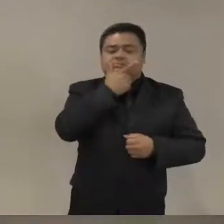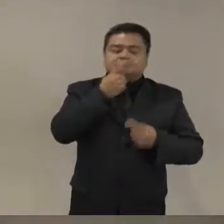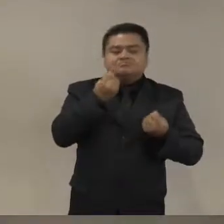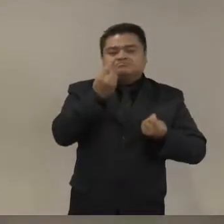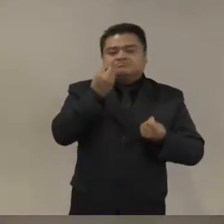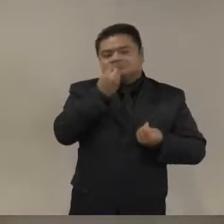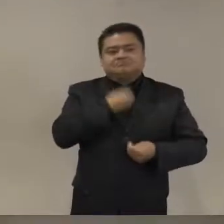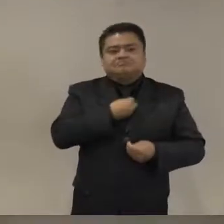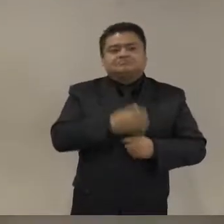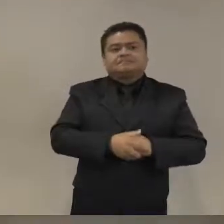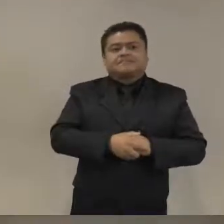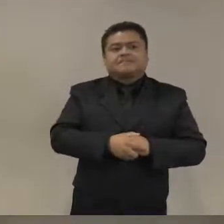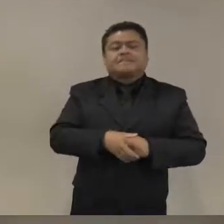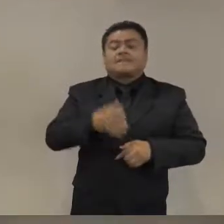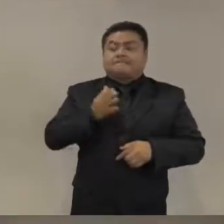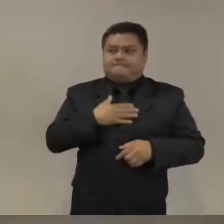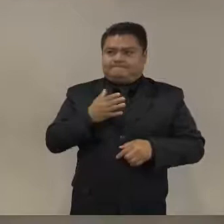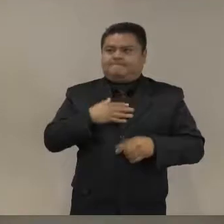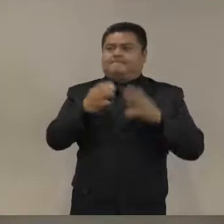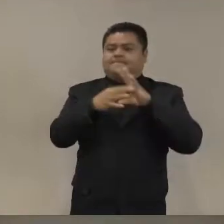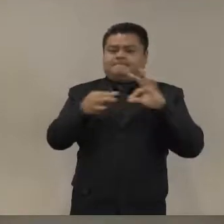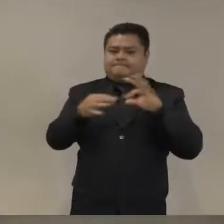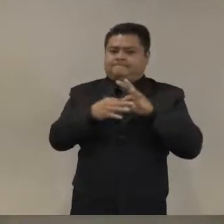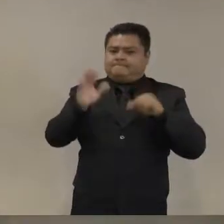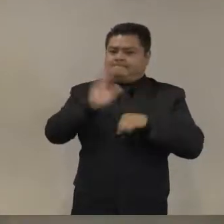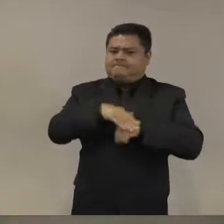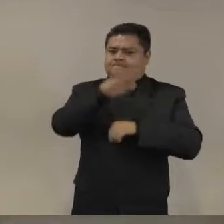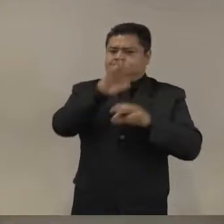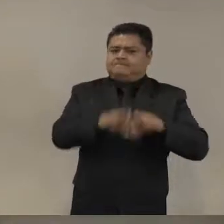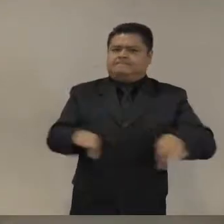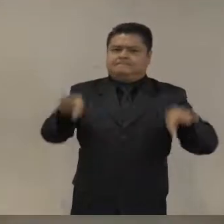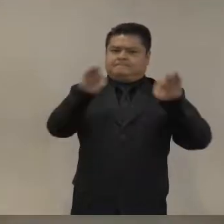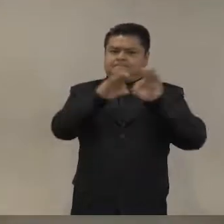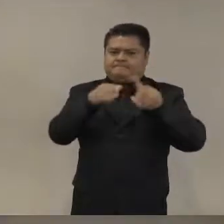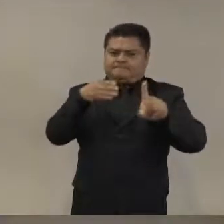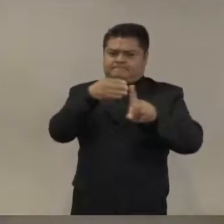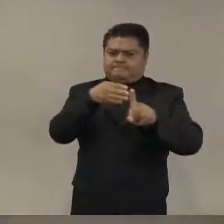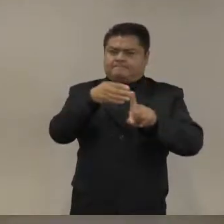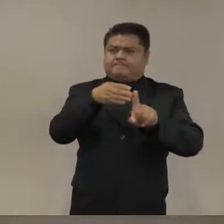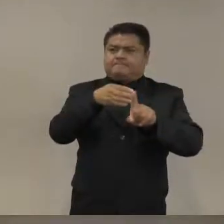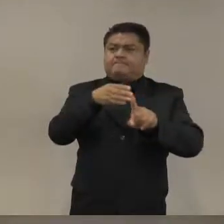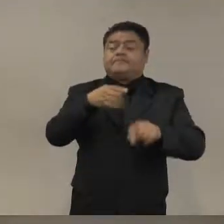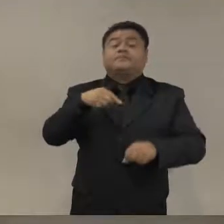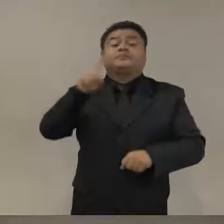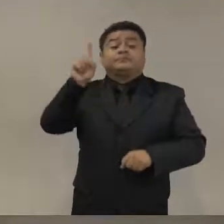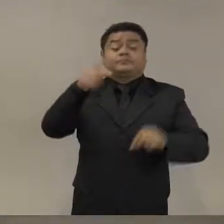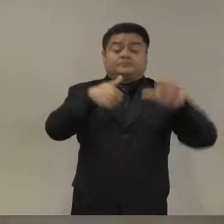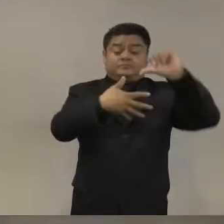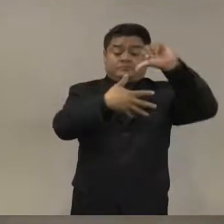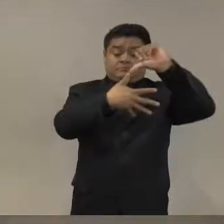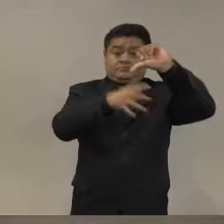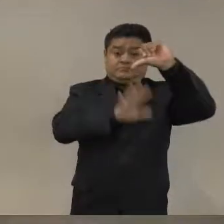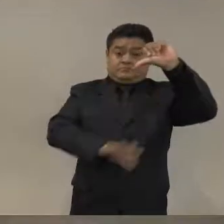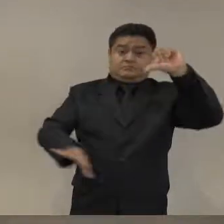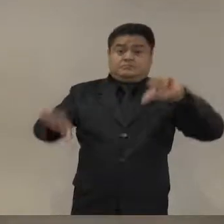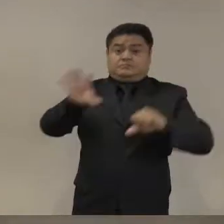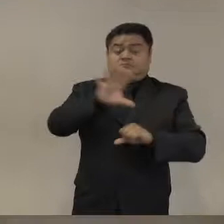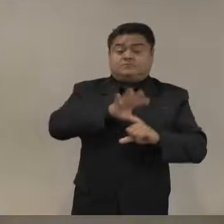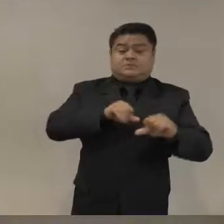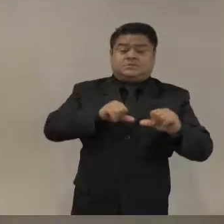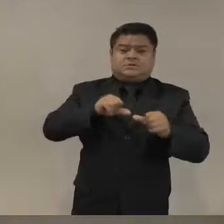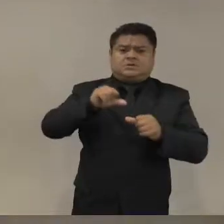Pero mi mensaje principal de hoy es que hoy en toda América Latina no existen muchas